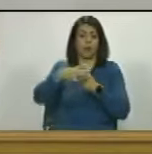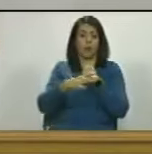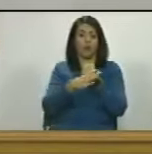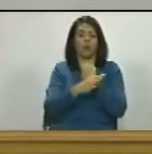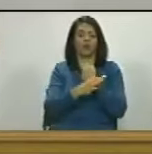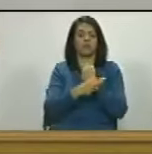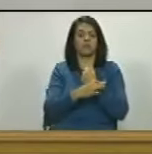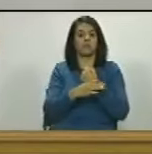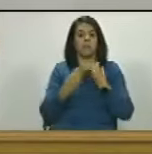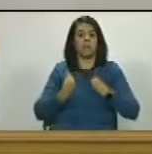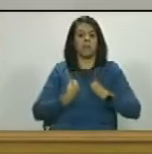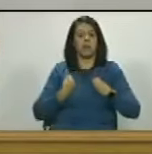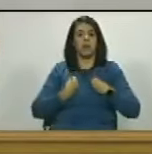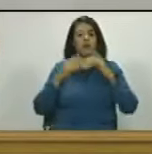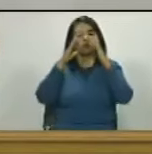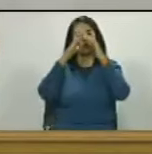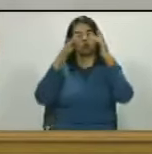un rey